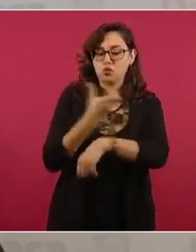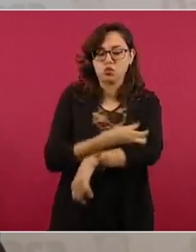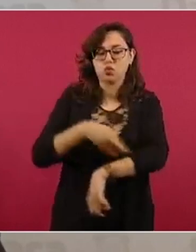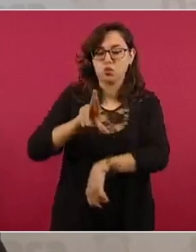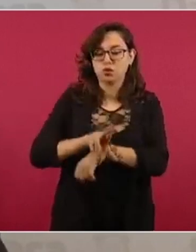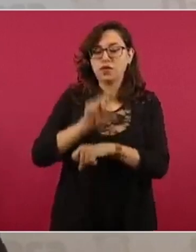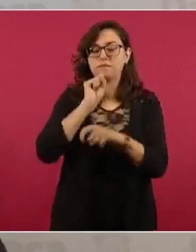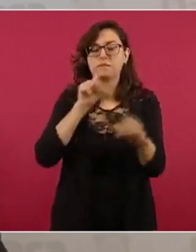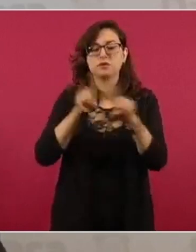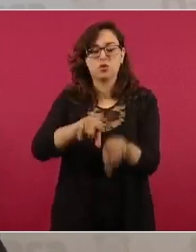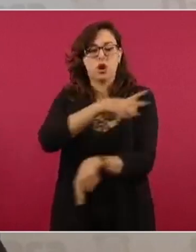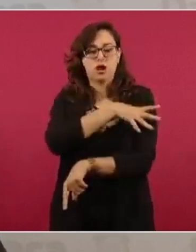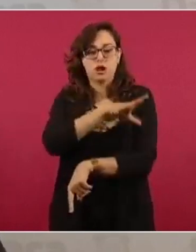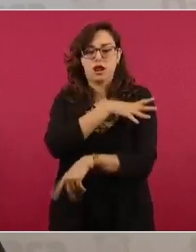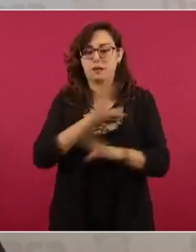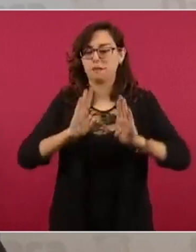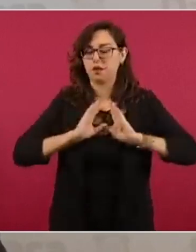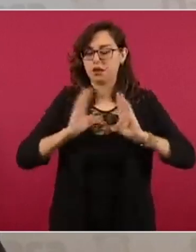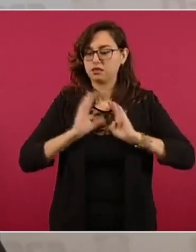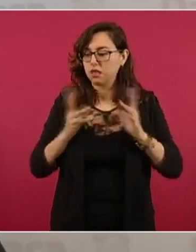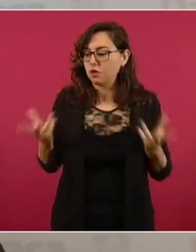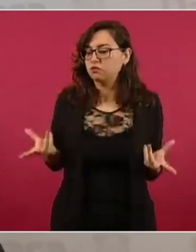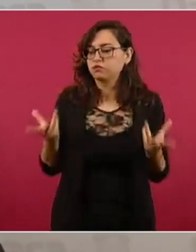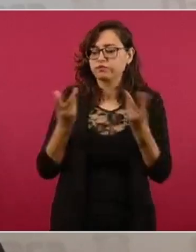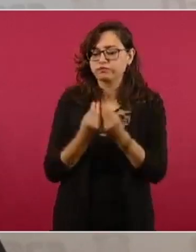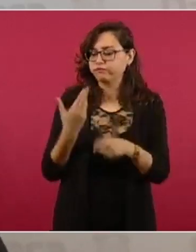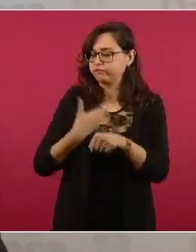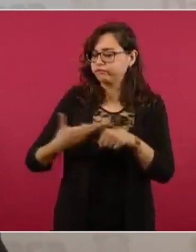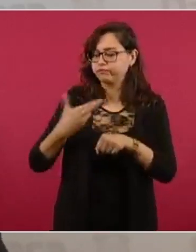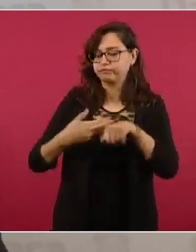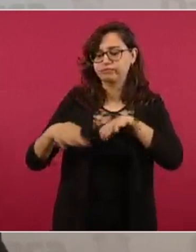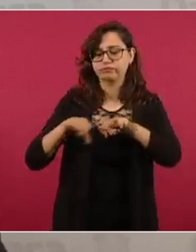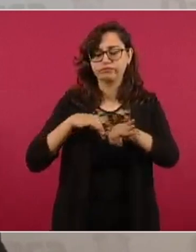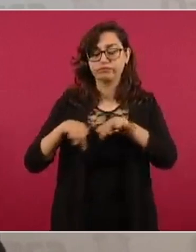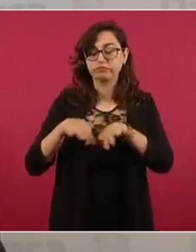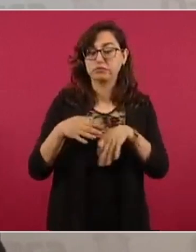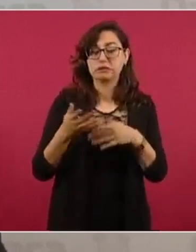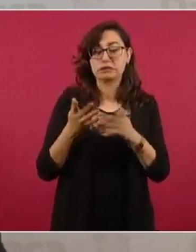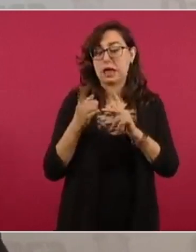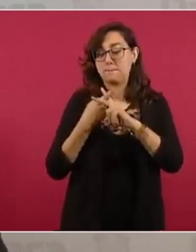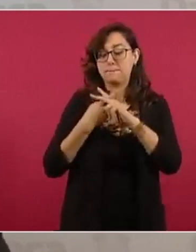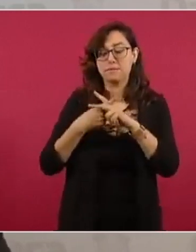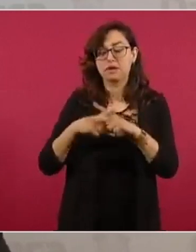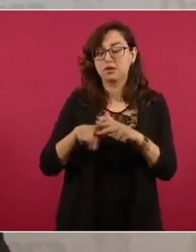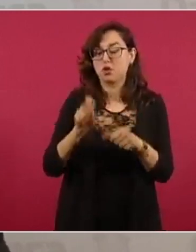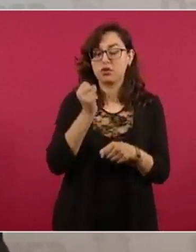región militar. Como usted ya lo informó, se implementó desde el primer momento el plan DN-III, el plan marina.